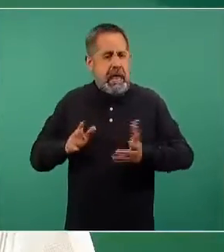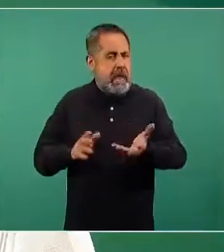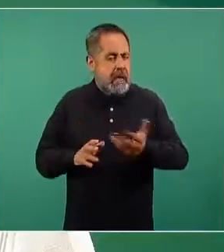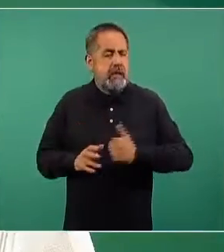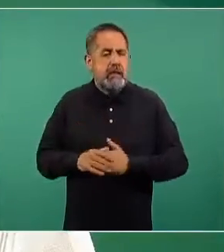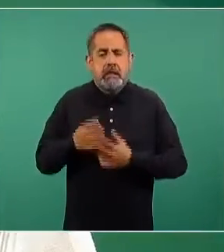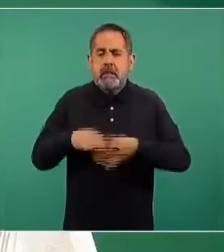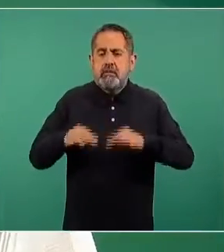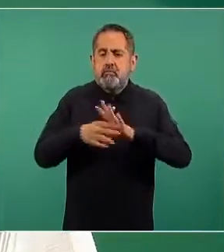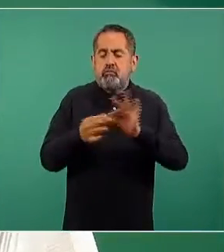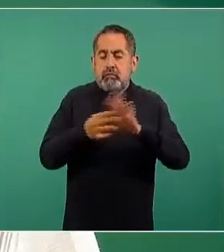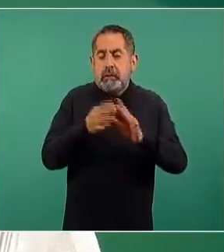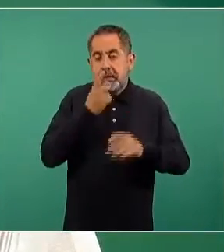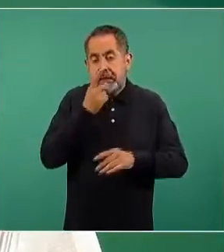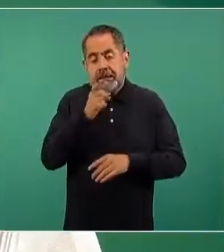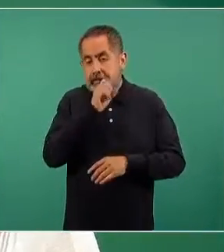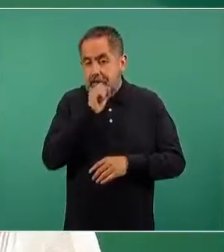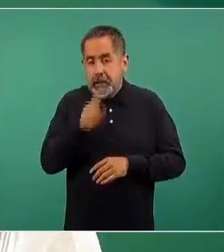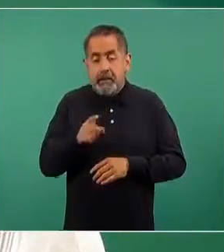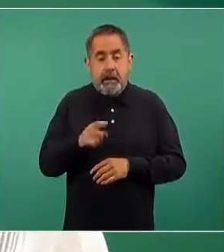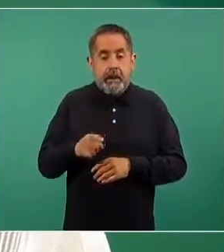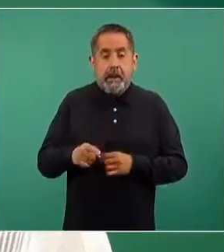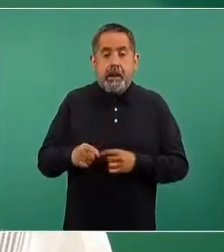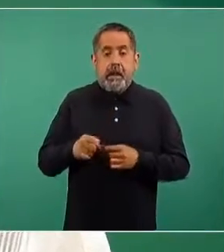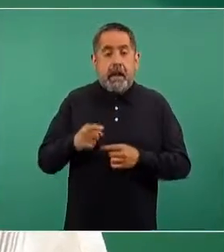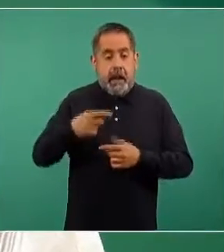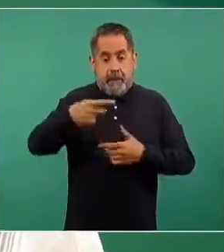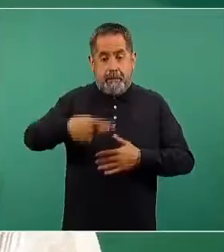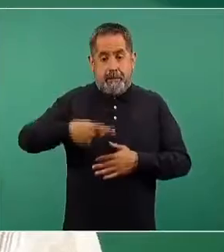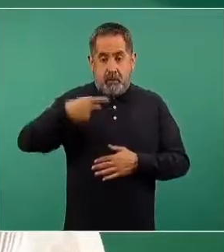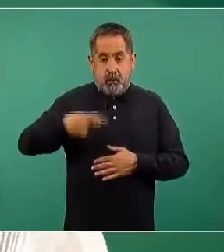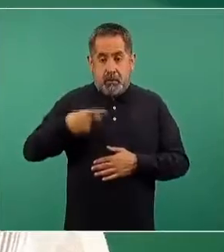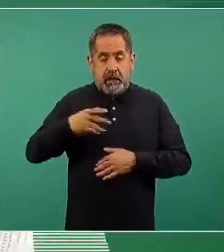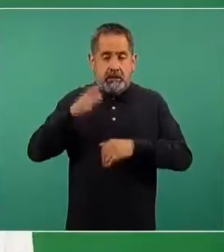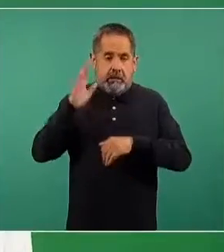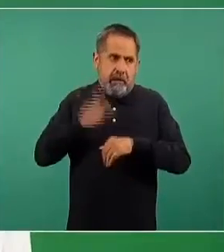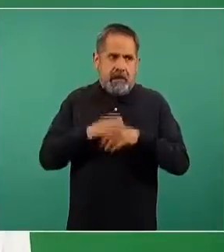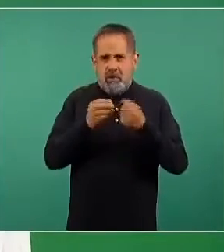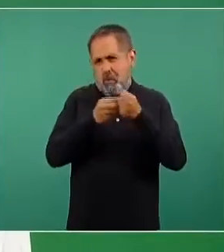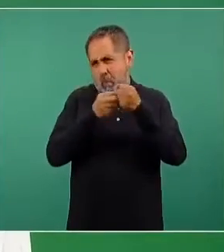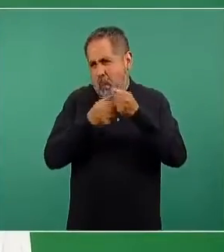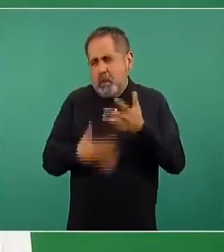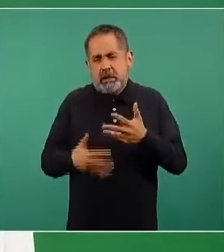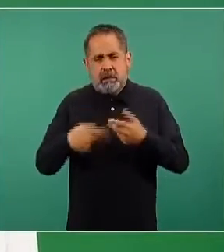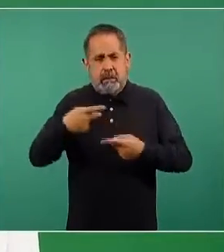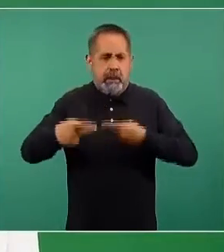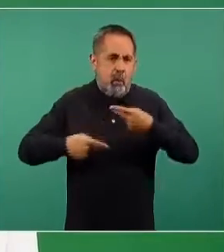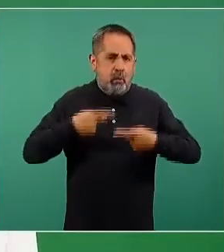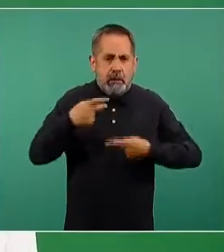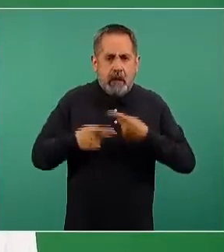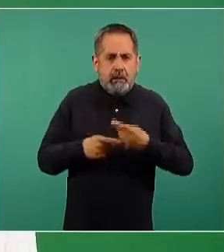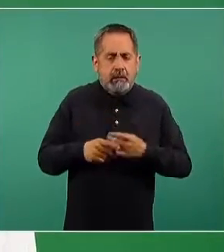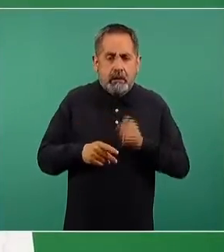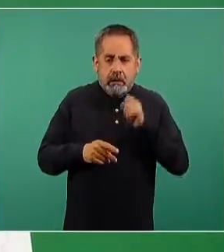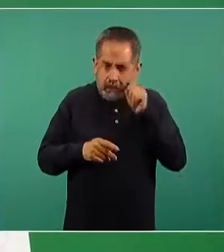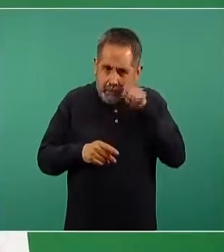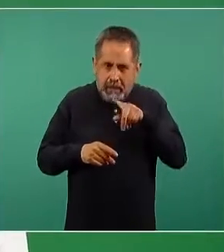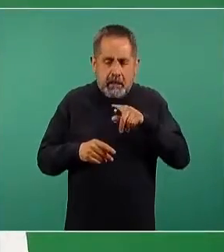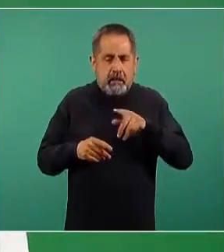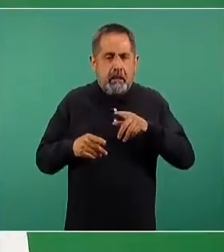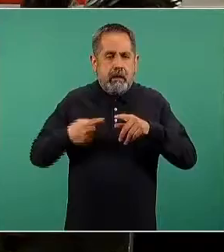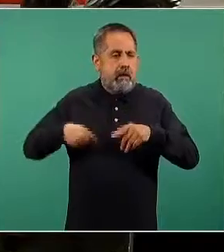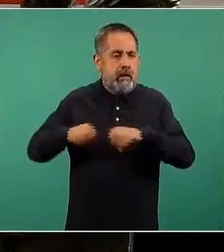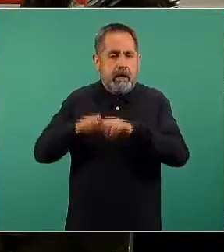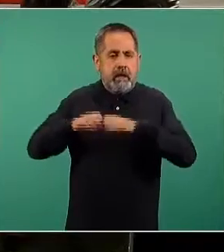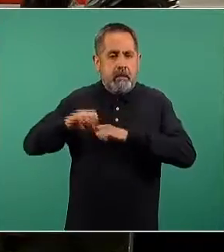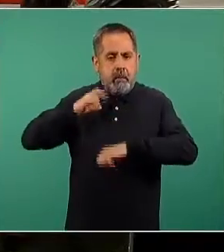importante también que las preguntas son mucho más de las que se presentan aquí y nuestro equipo de promoción de la salud,